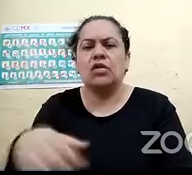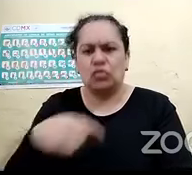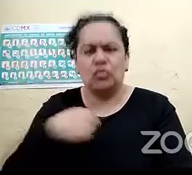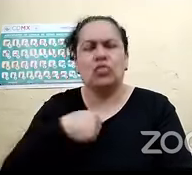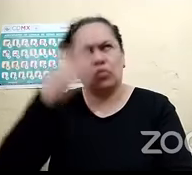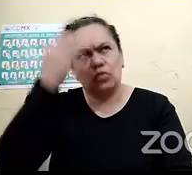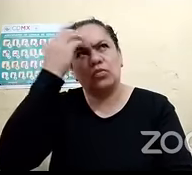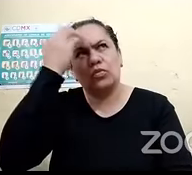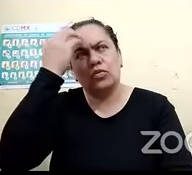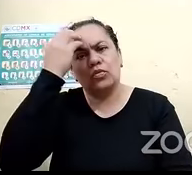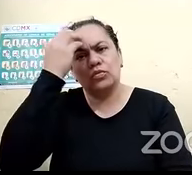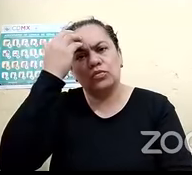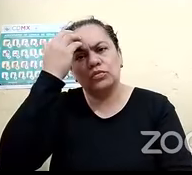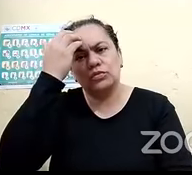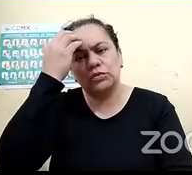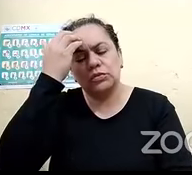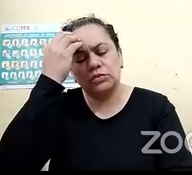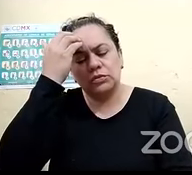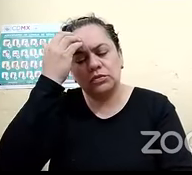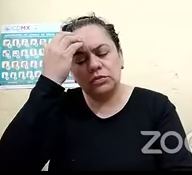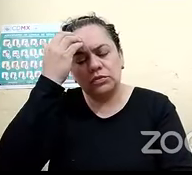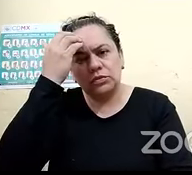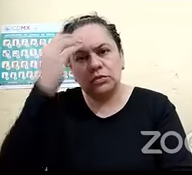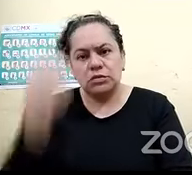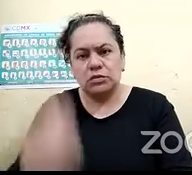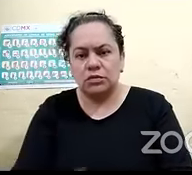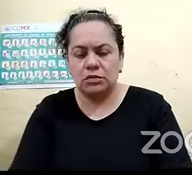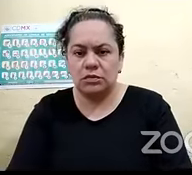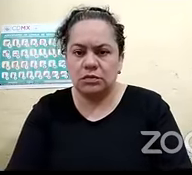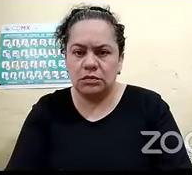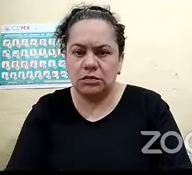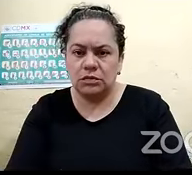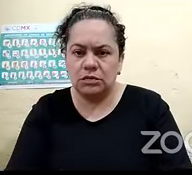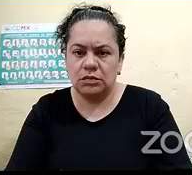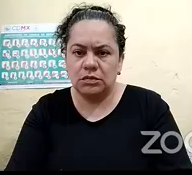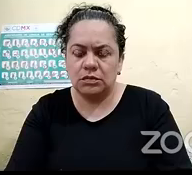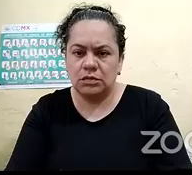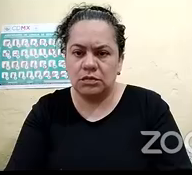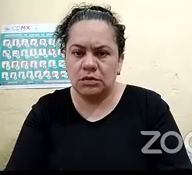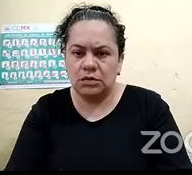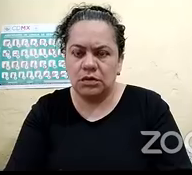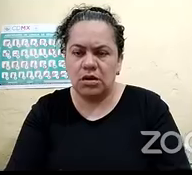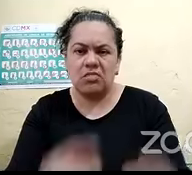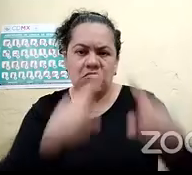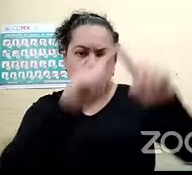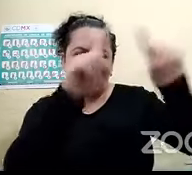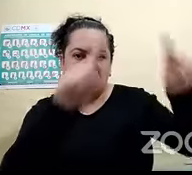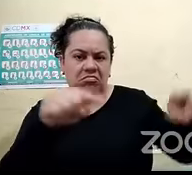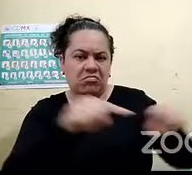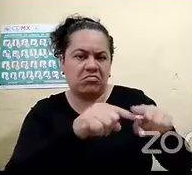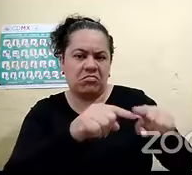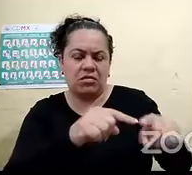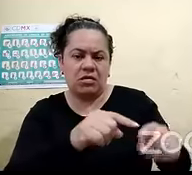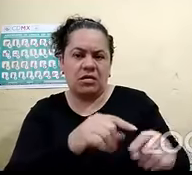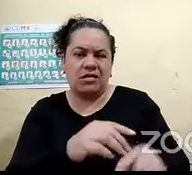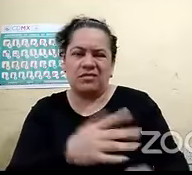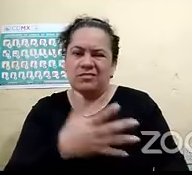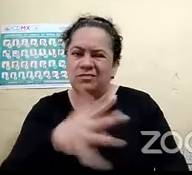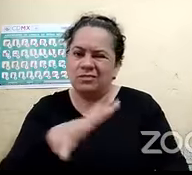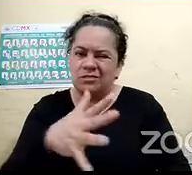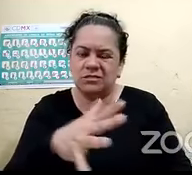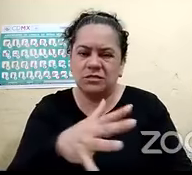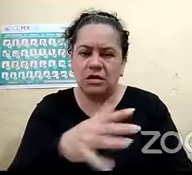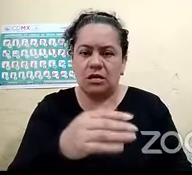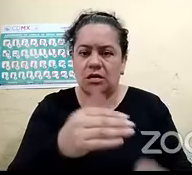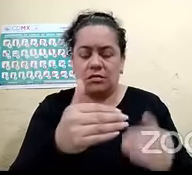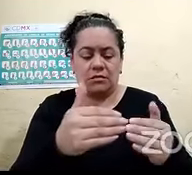señalización para la guía podotáctil y está a media solo hasta la puerta y ya de